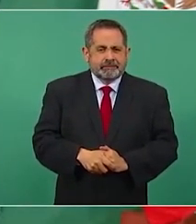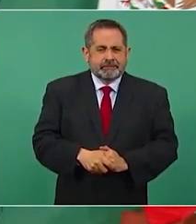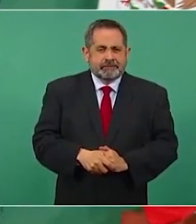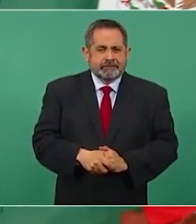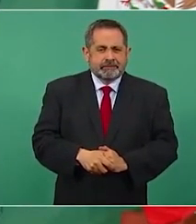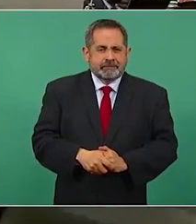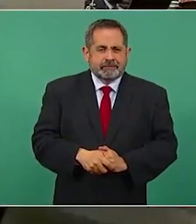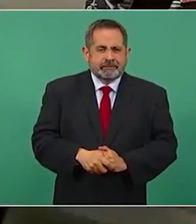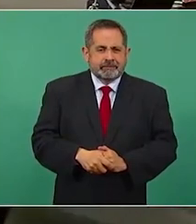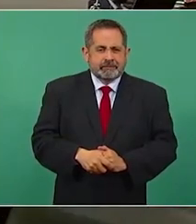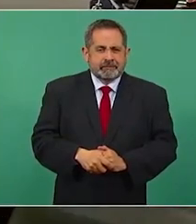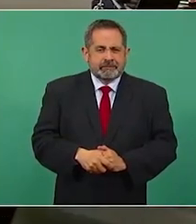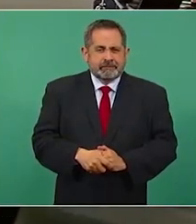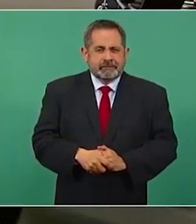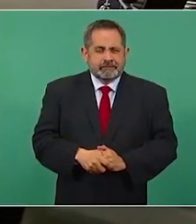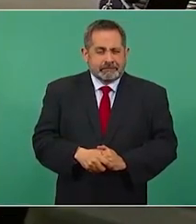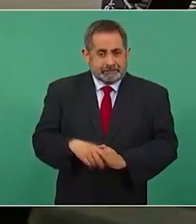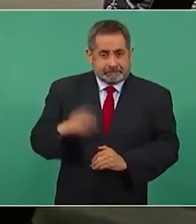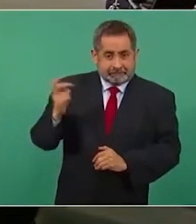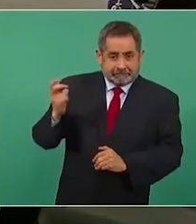Este, ¿verdad? Sí, sí.